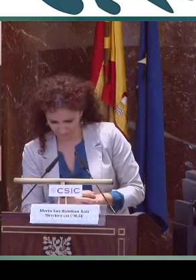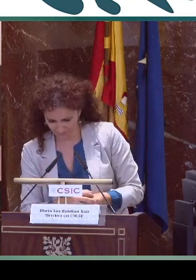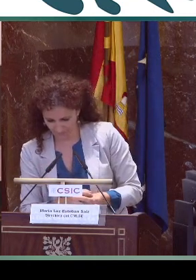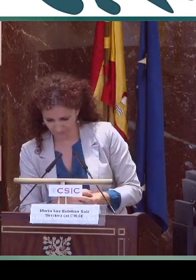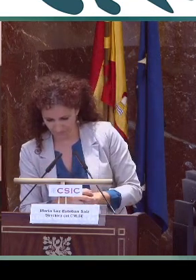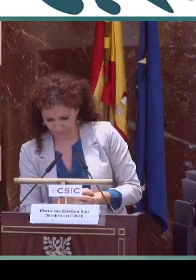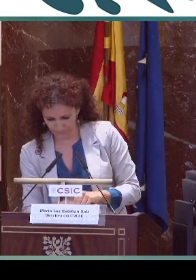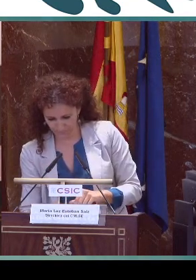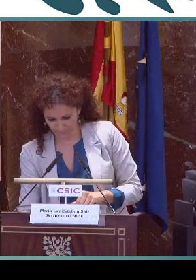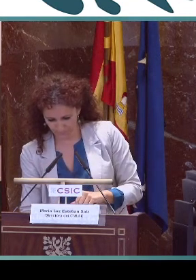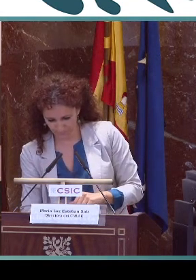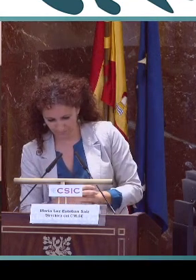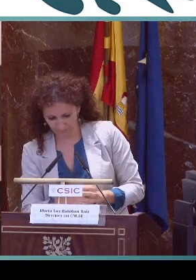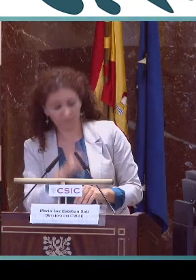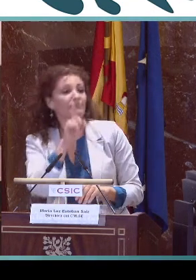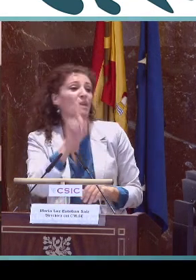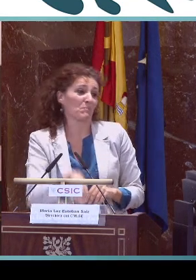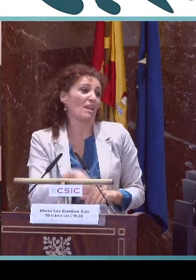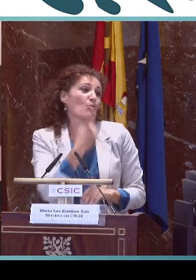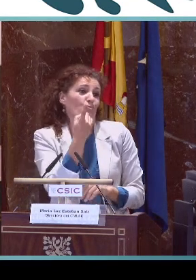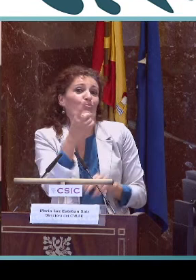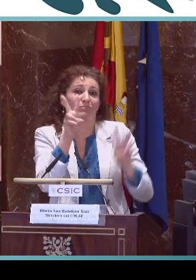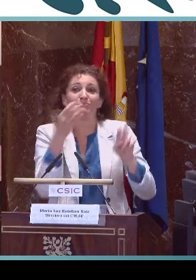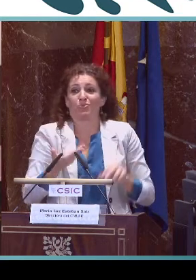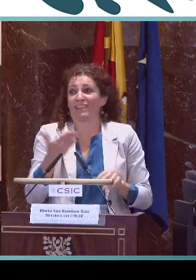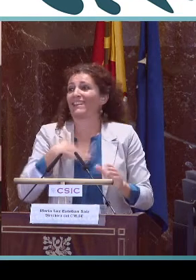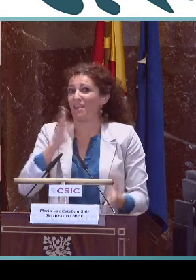enseñanza de esta lengua acorde a los materiales existentes.